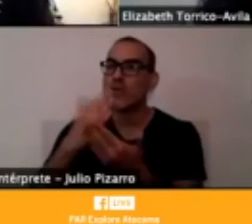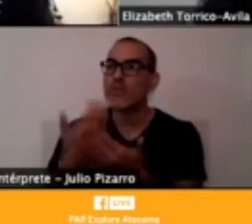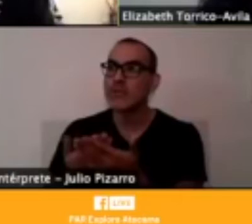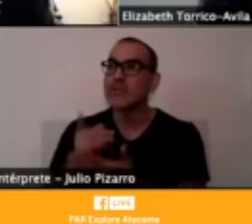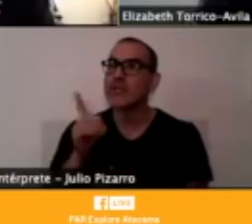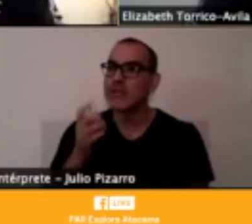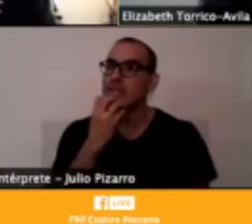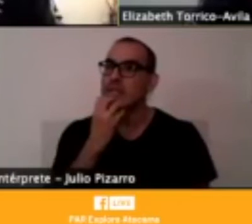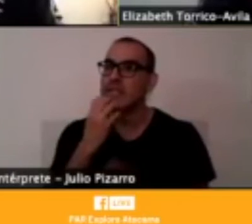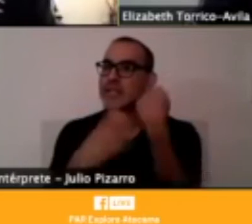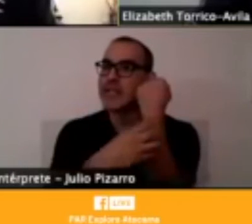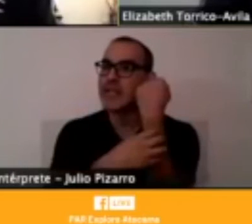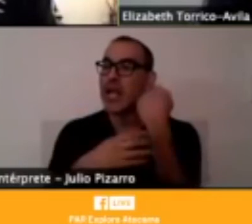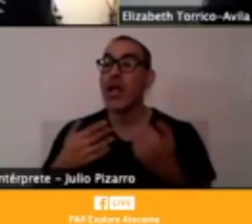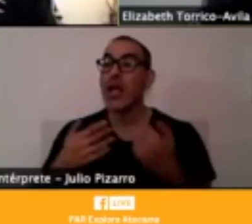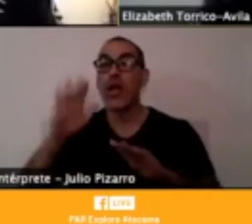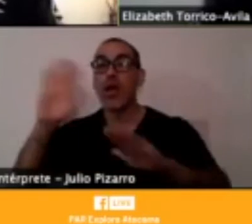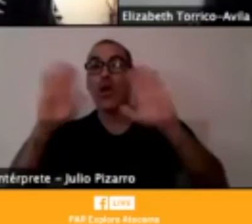pueden escuchar?